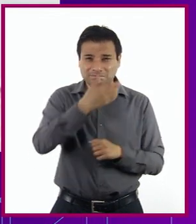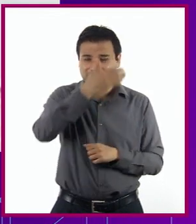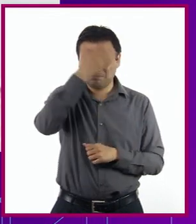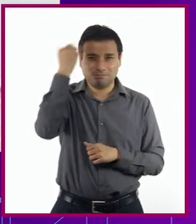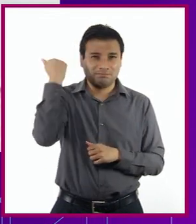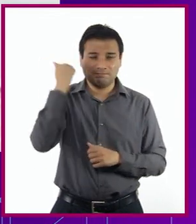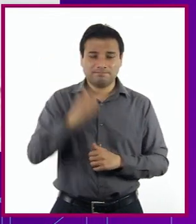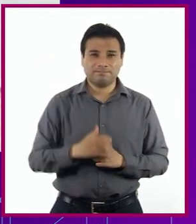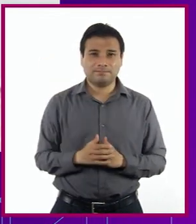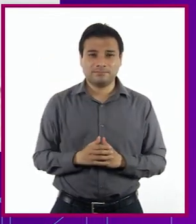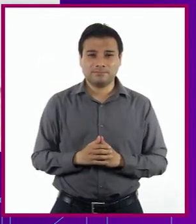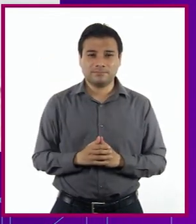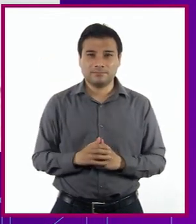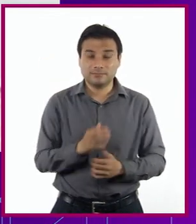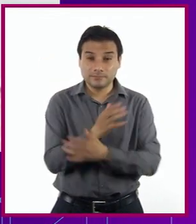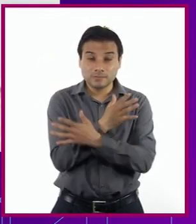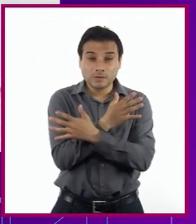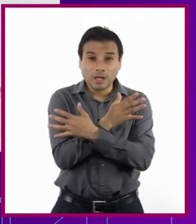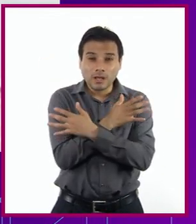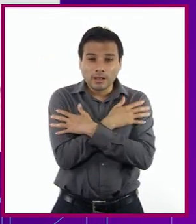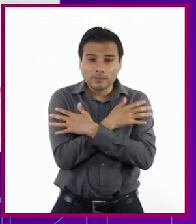El último abrazo